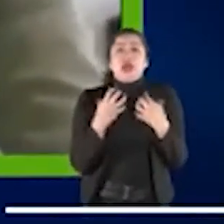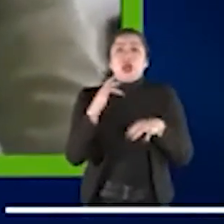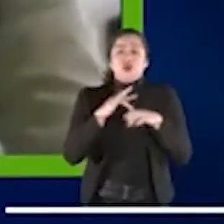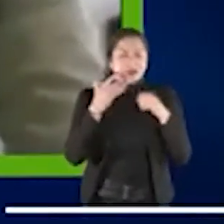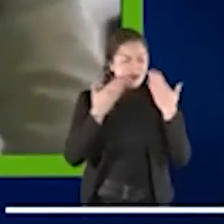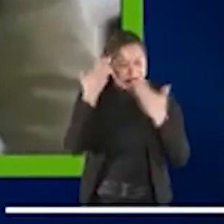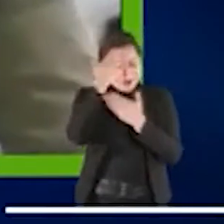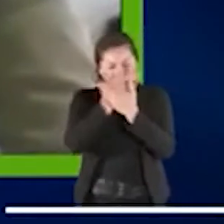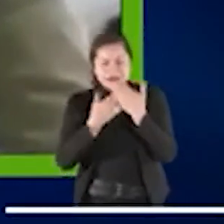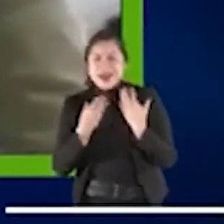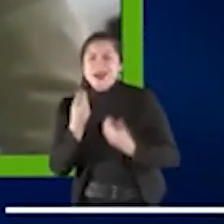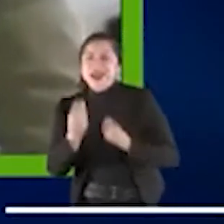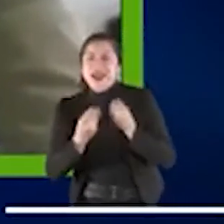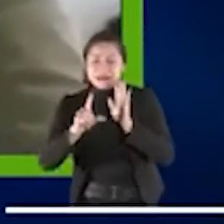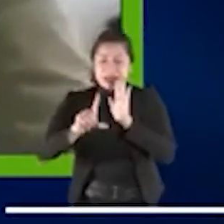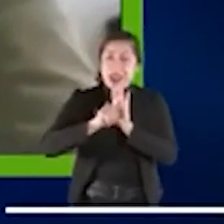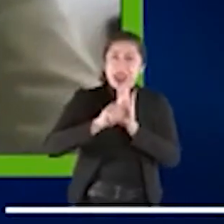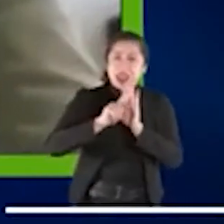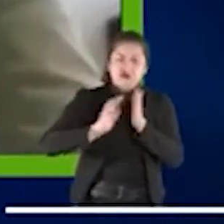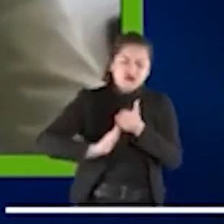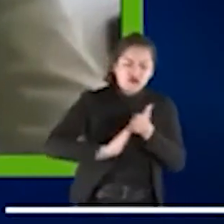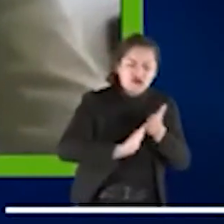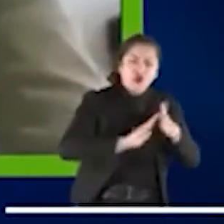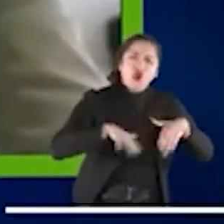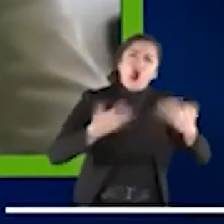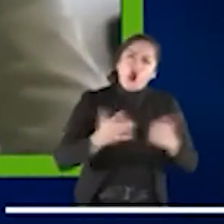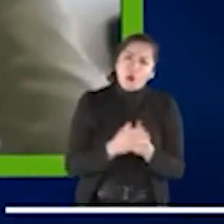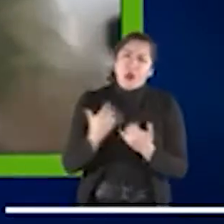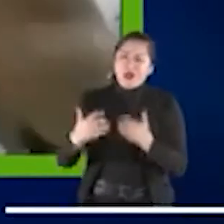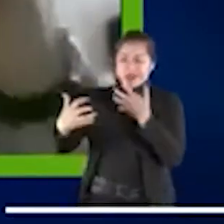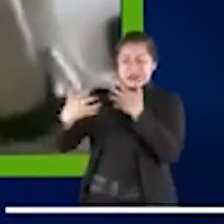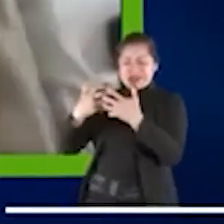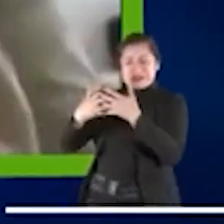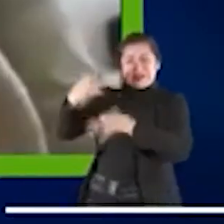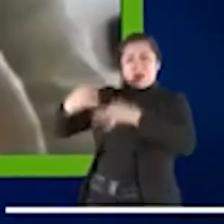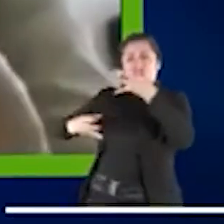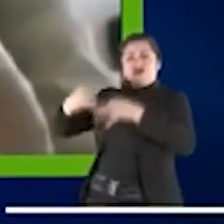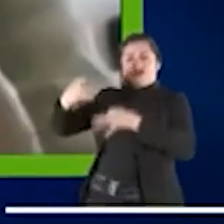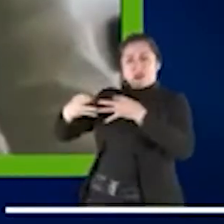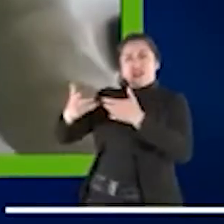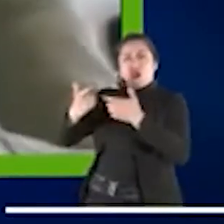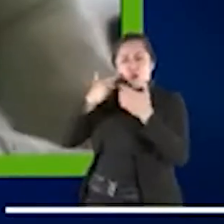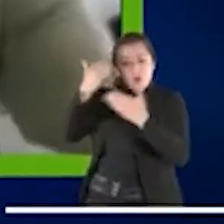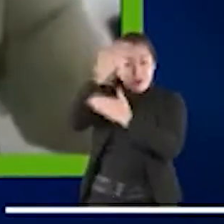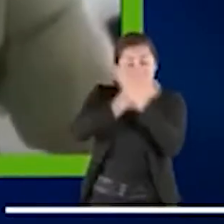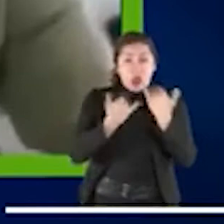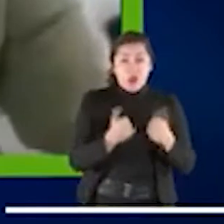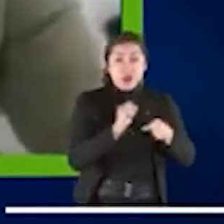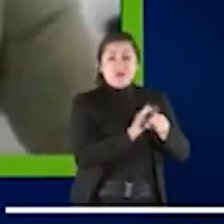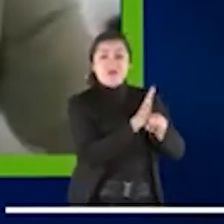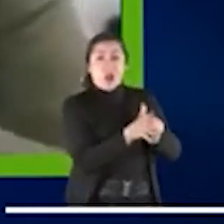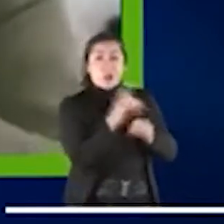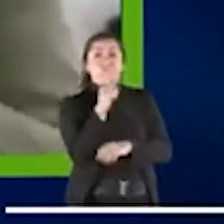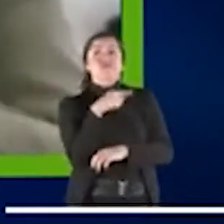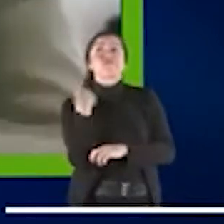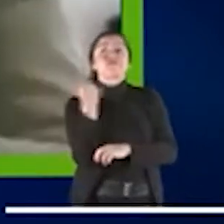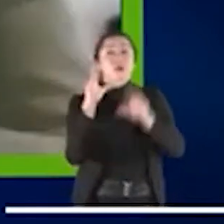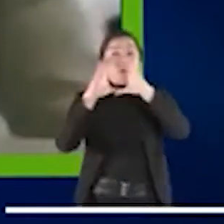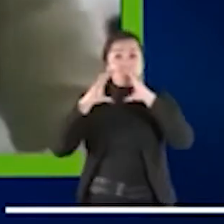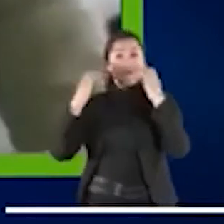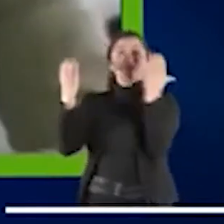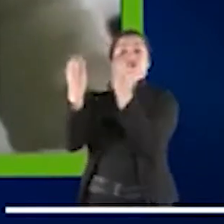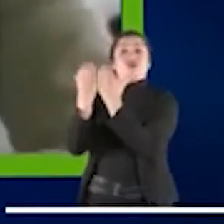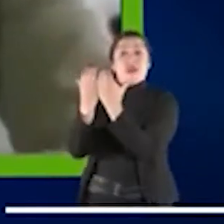el sistema de justicia penal juvenil. decir, ¿qué sistema queremos dotarnos? ¿De acuerdo? Por lo tanto, si en una situación de pandemia mundial hemos